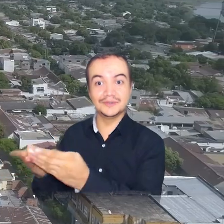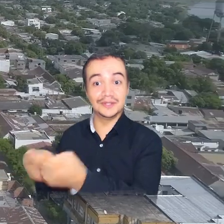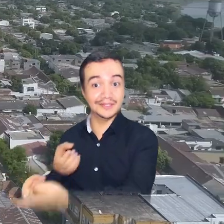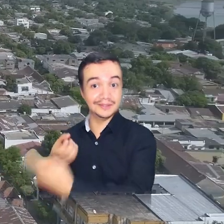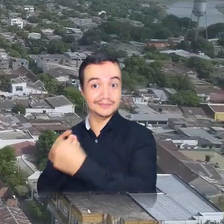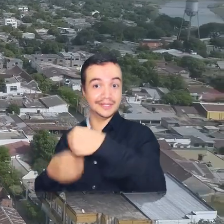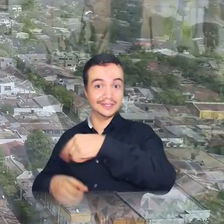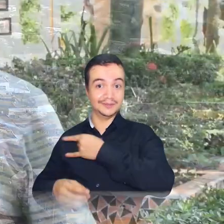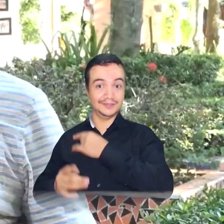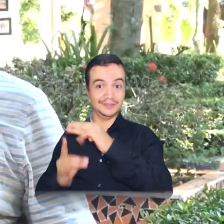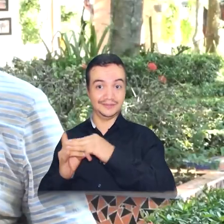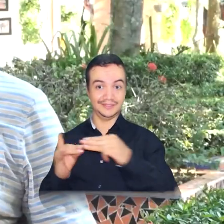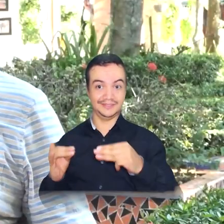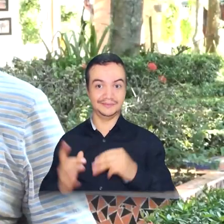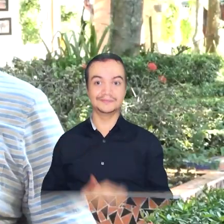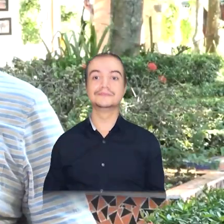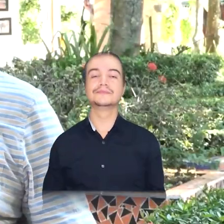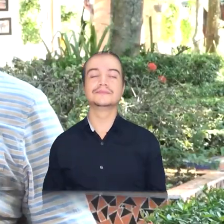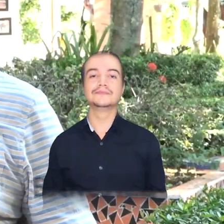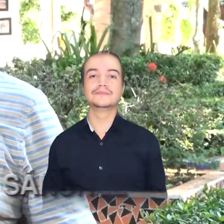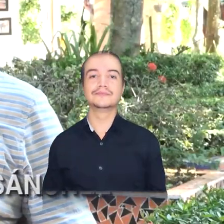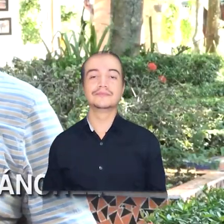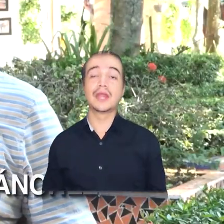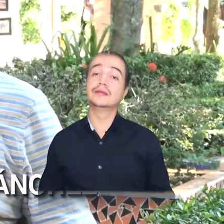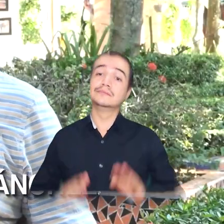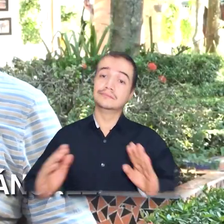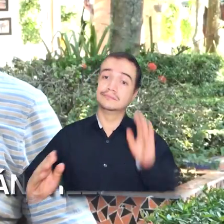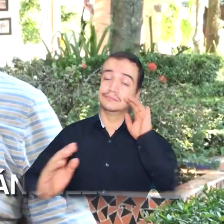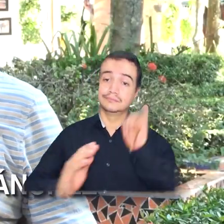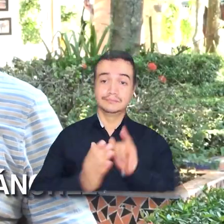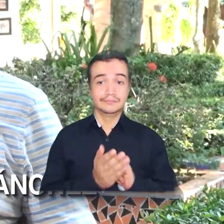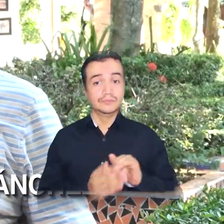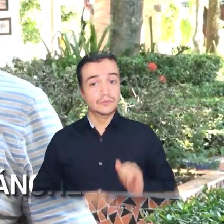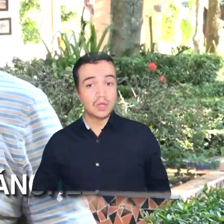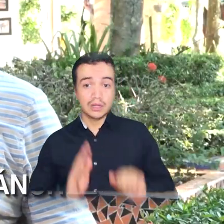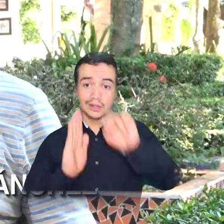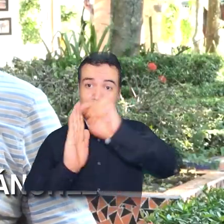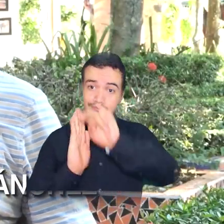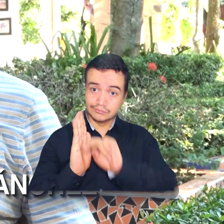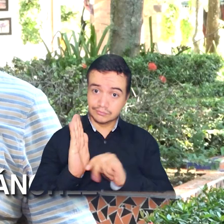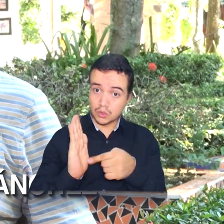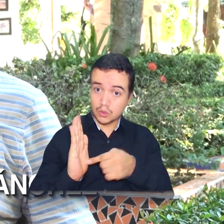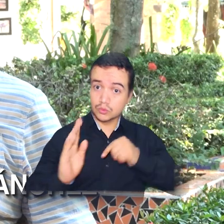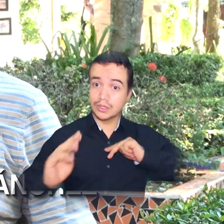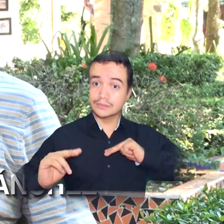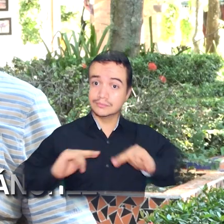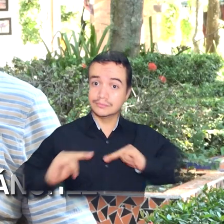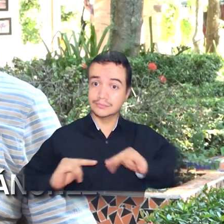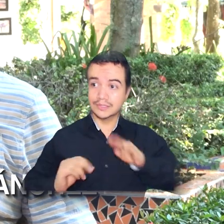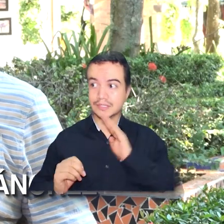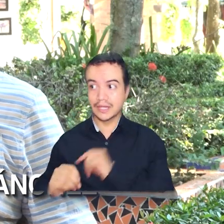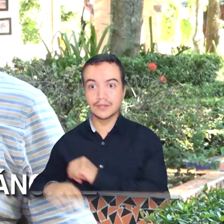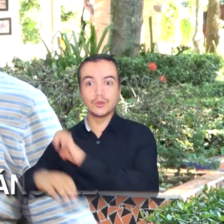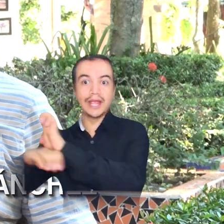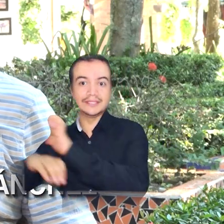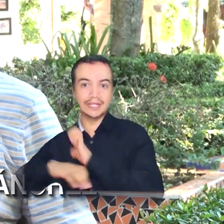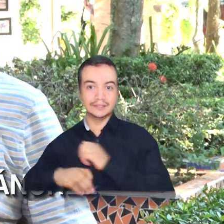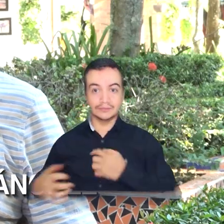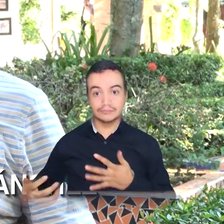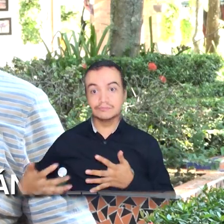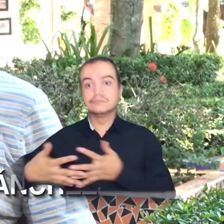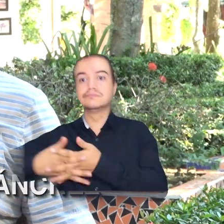estudiantes de Unimagdalena. Teniendo en cuenta todos los lineamientos y todo lo que dentro de un convenio de un marco administrativo e